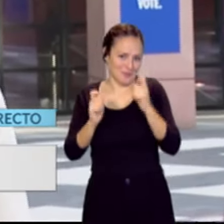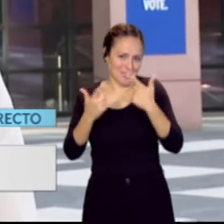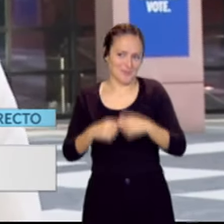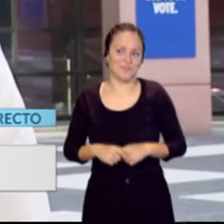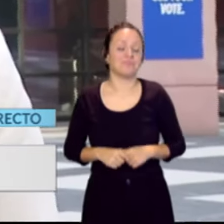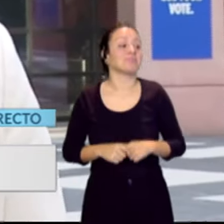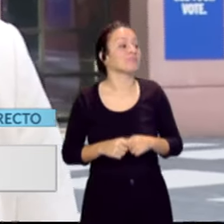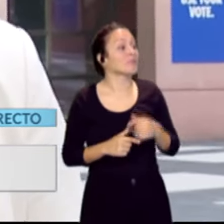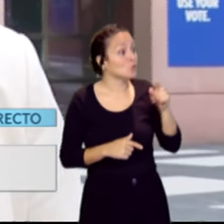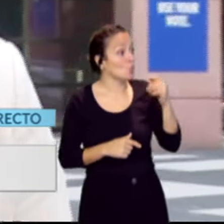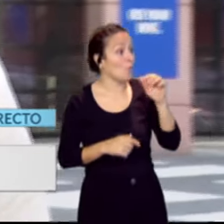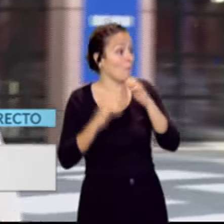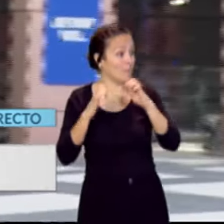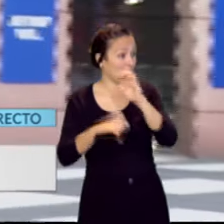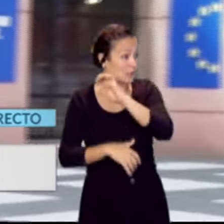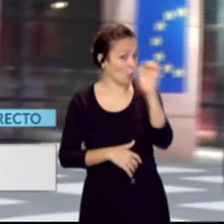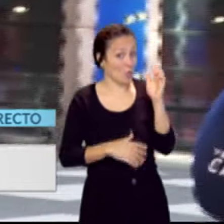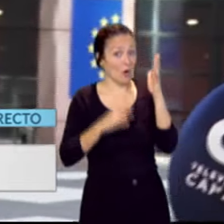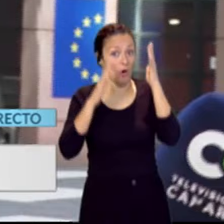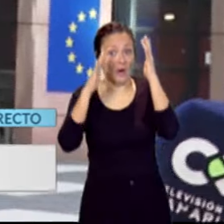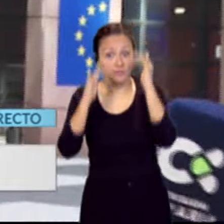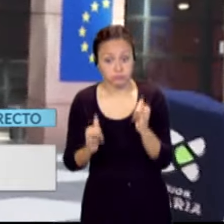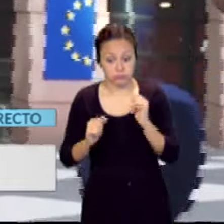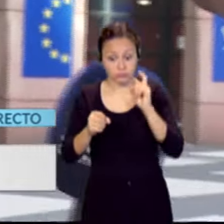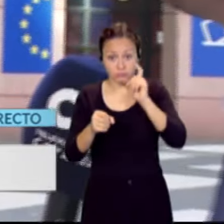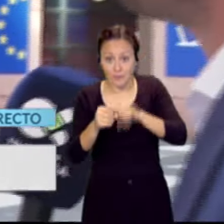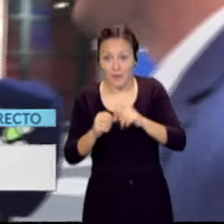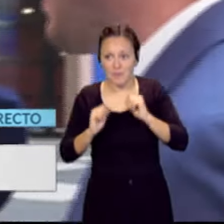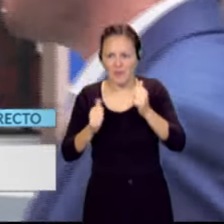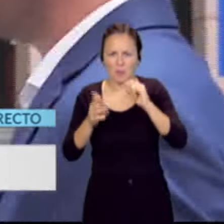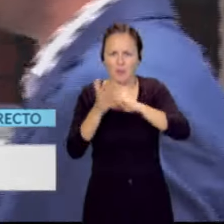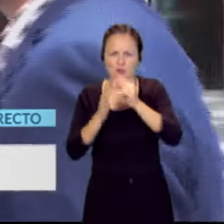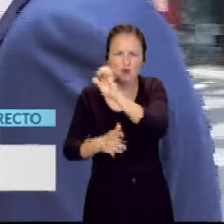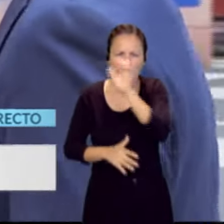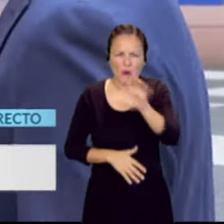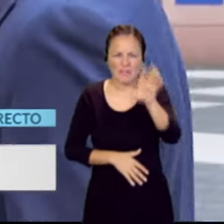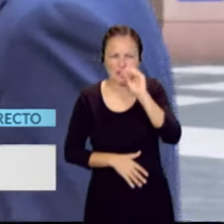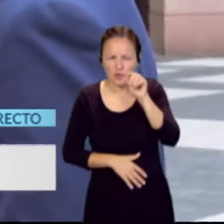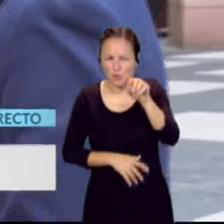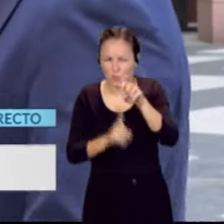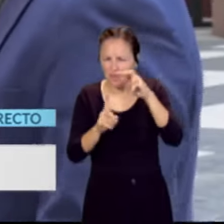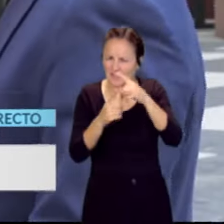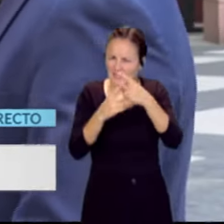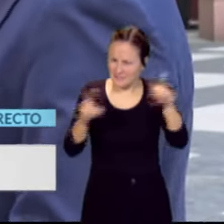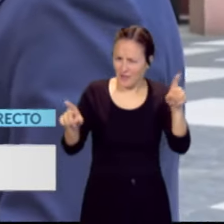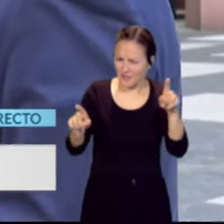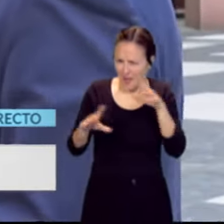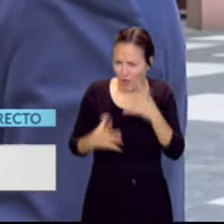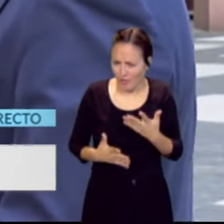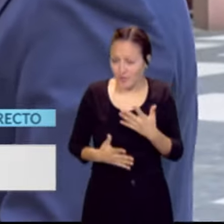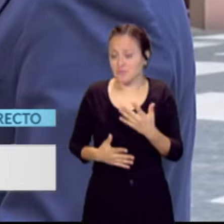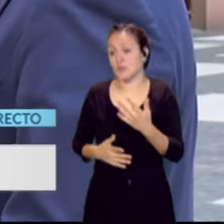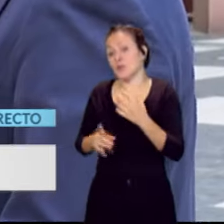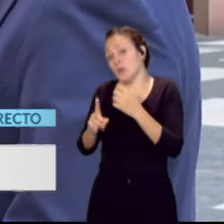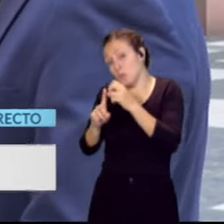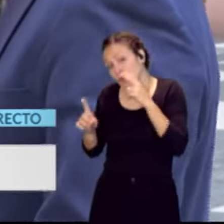una vez entras aquí en el Parlamento Europeo, a la hora de entender el proyecto europeo y todo ello, ¿ha cambiado tu perspectiva? A nivel de proyecto, a